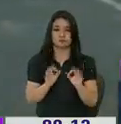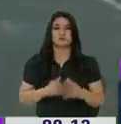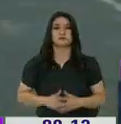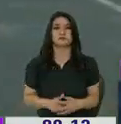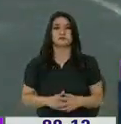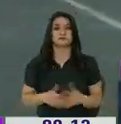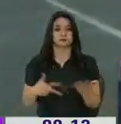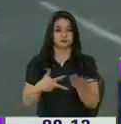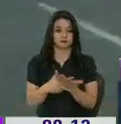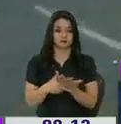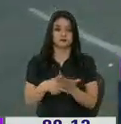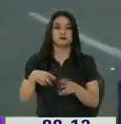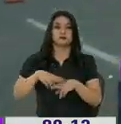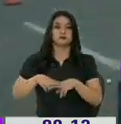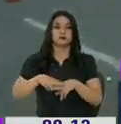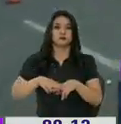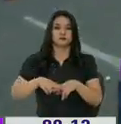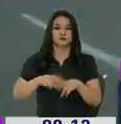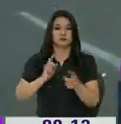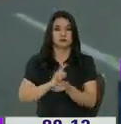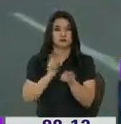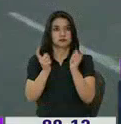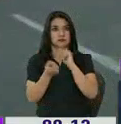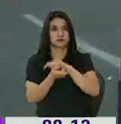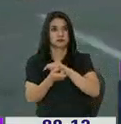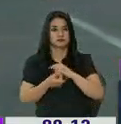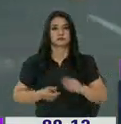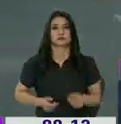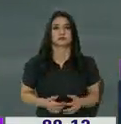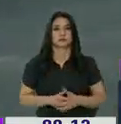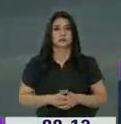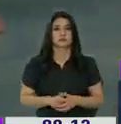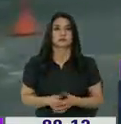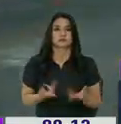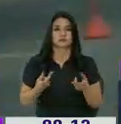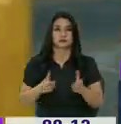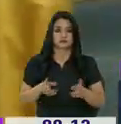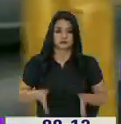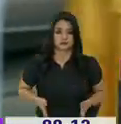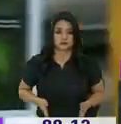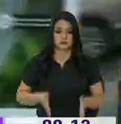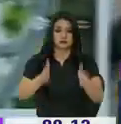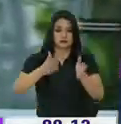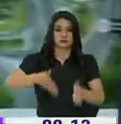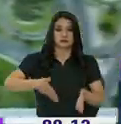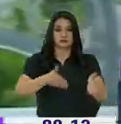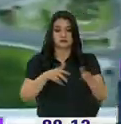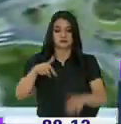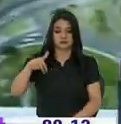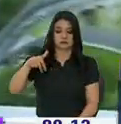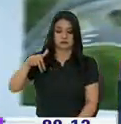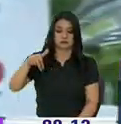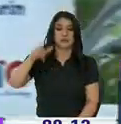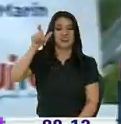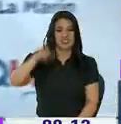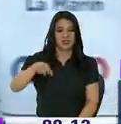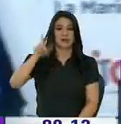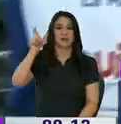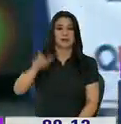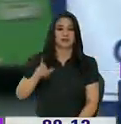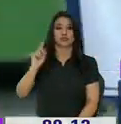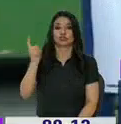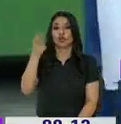también las paradas de los taxis y estamos señalizando los, los, los senderos por donde tienen que ir los